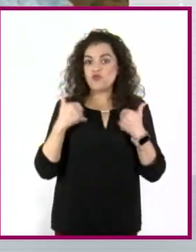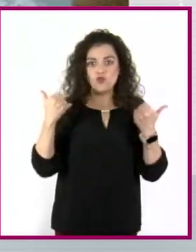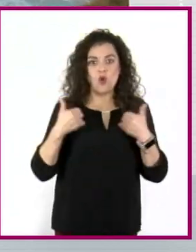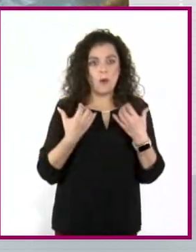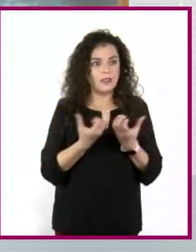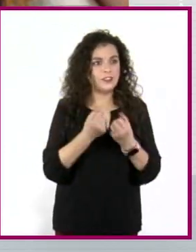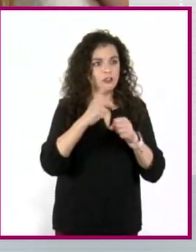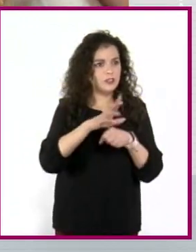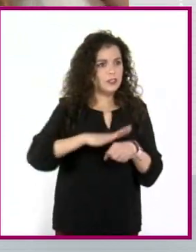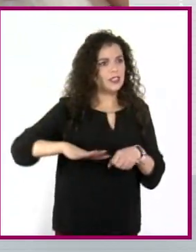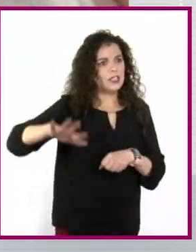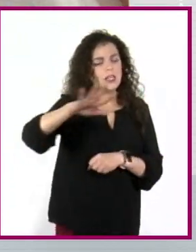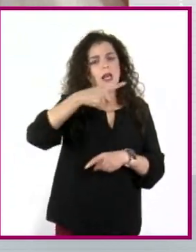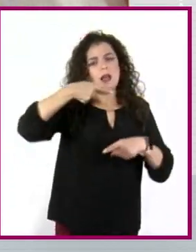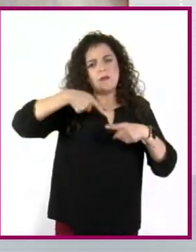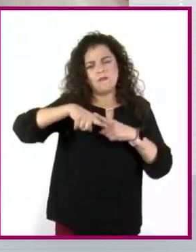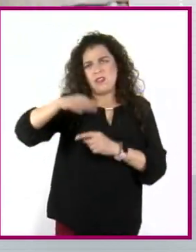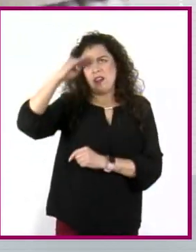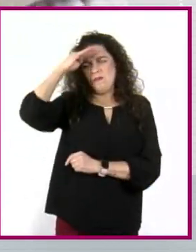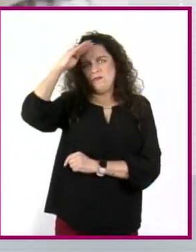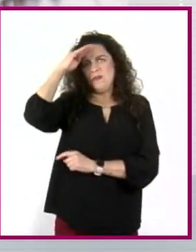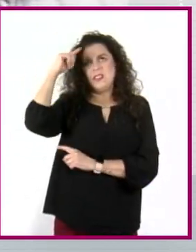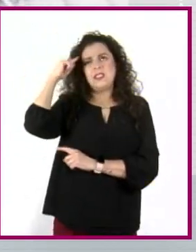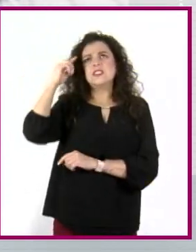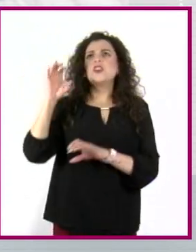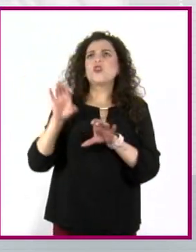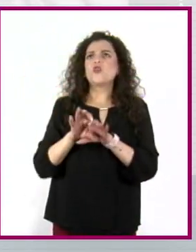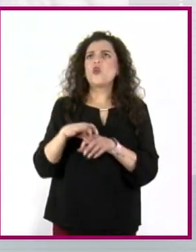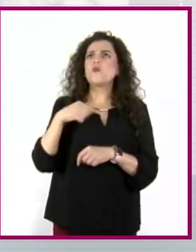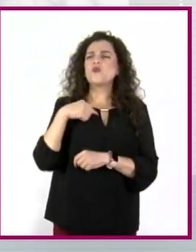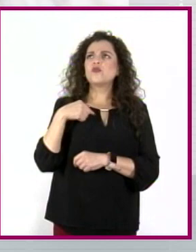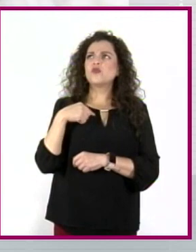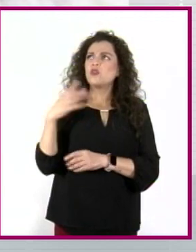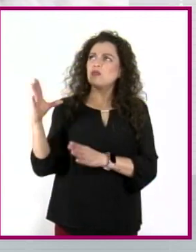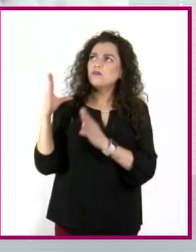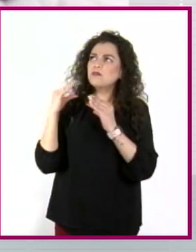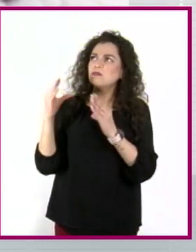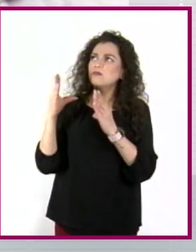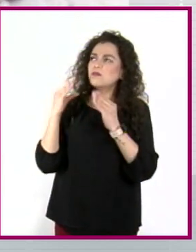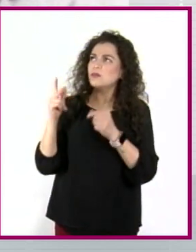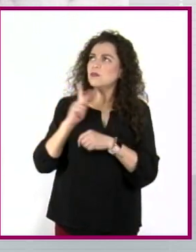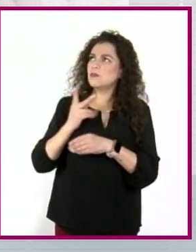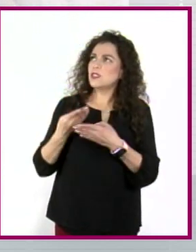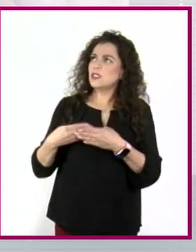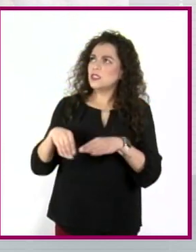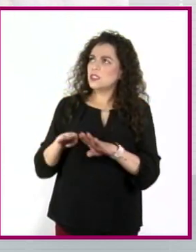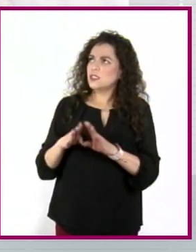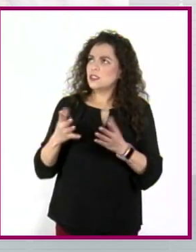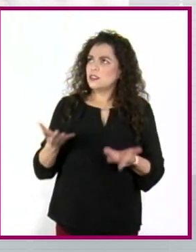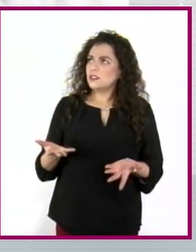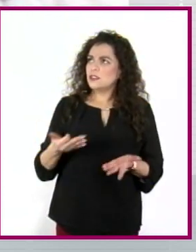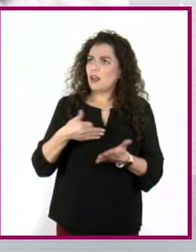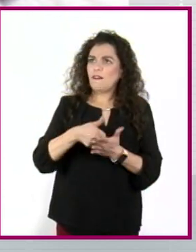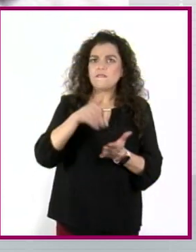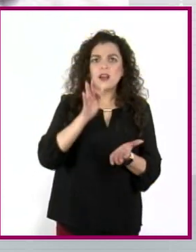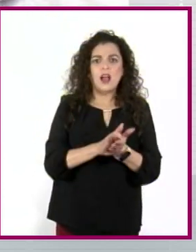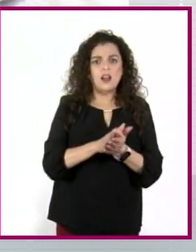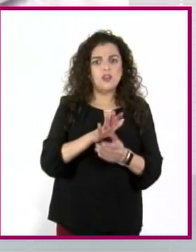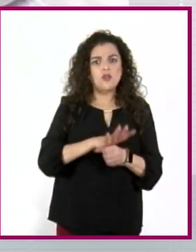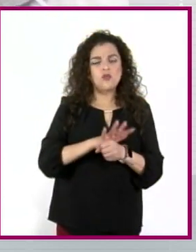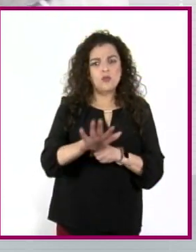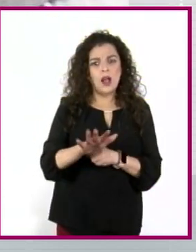cuestionar cómo están siendo educados, qué valores tienen en relación con la